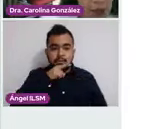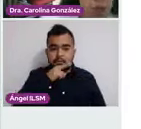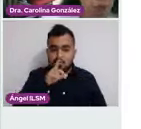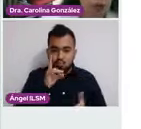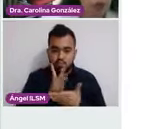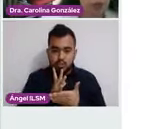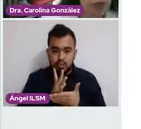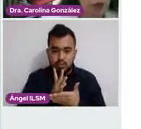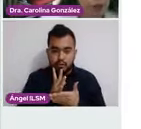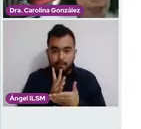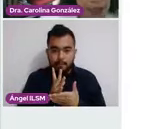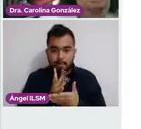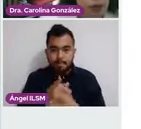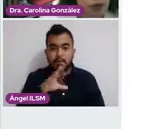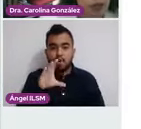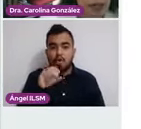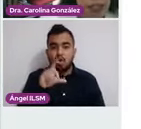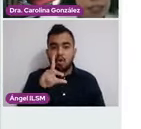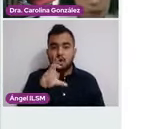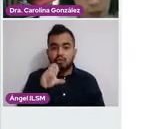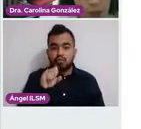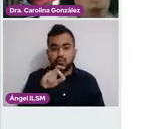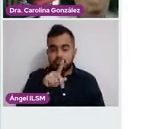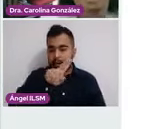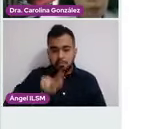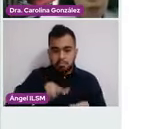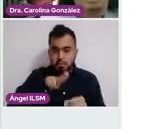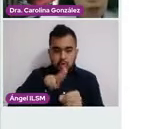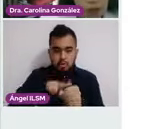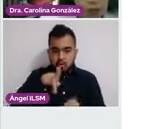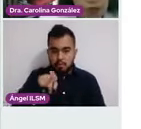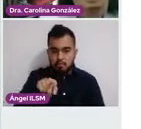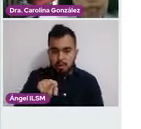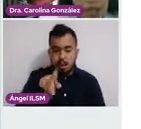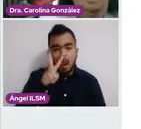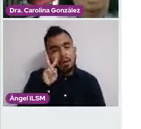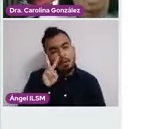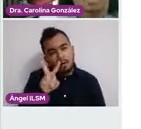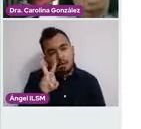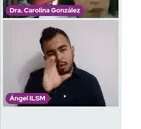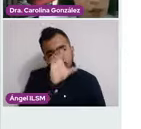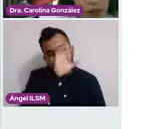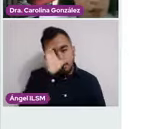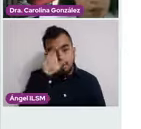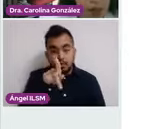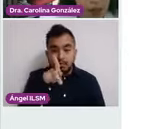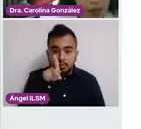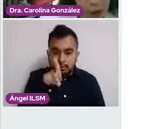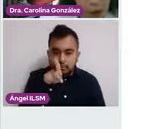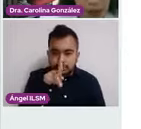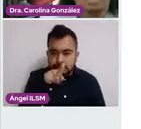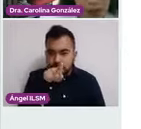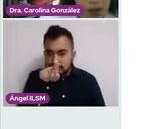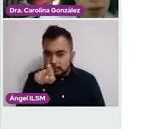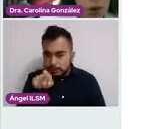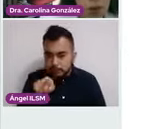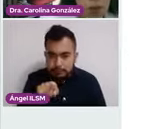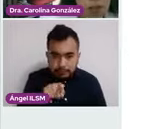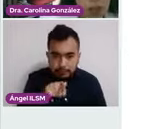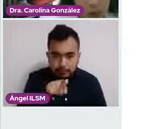descripción es una colposcopía normal. Nos mandan las, bueno, vemos las fotos y aparentemente no observamos nada anormal. Igual,